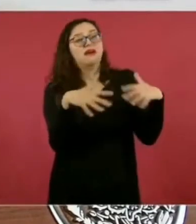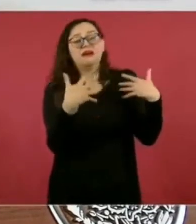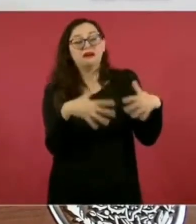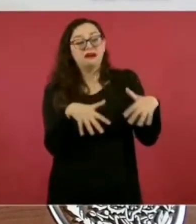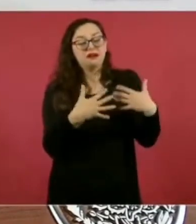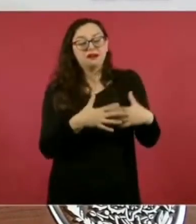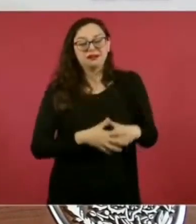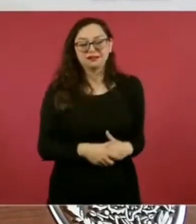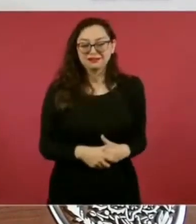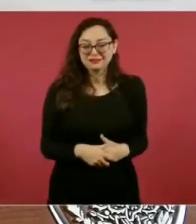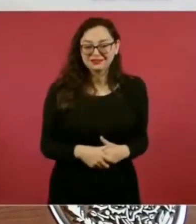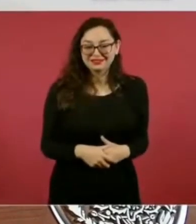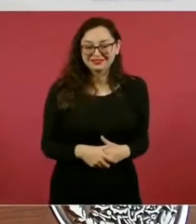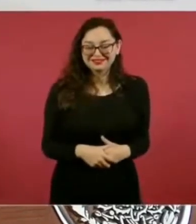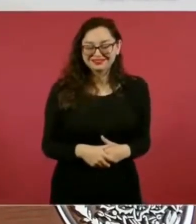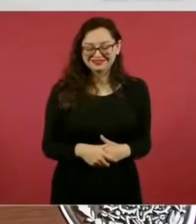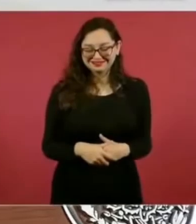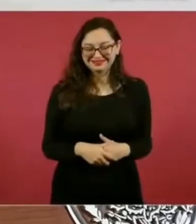esa